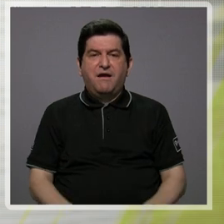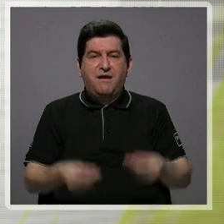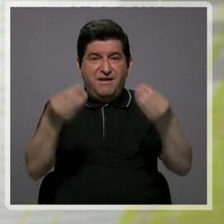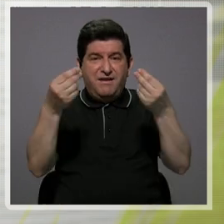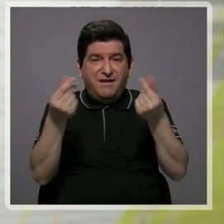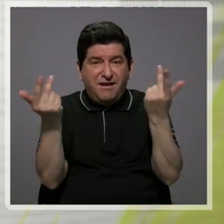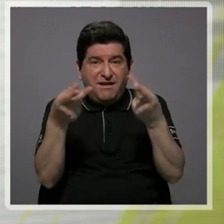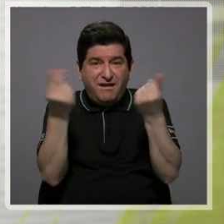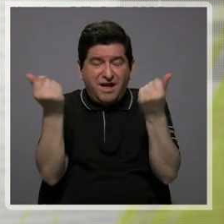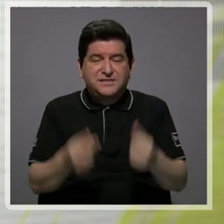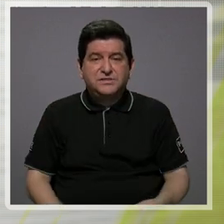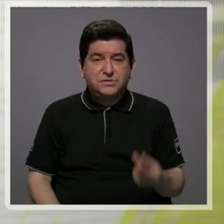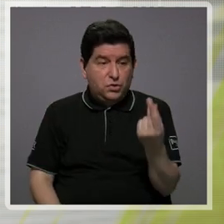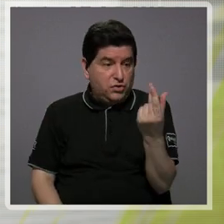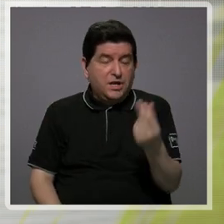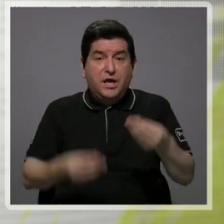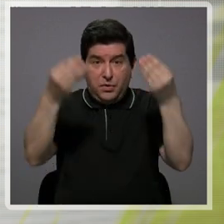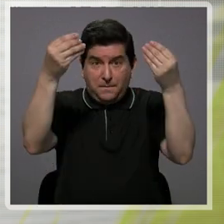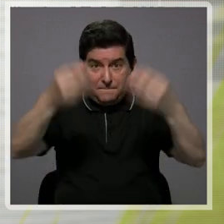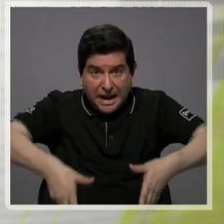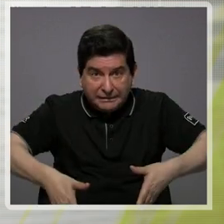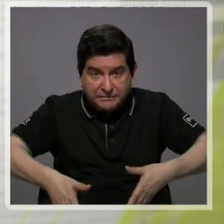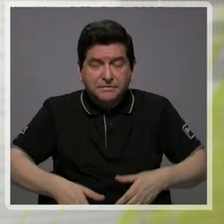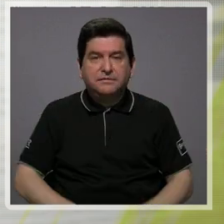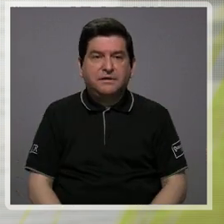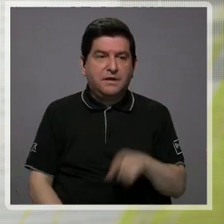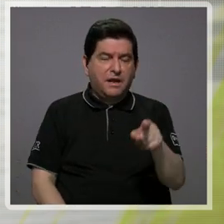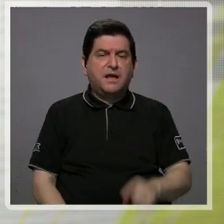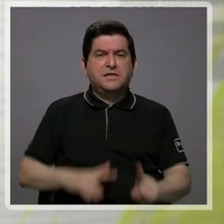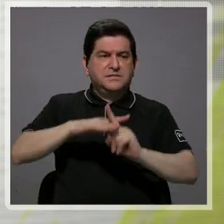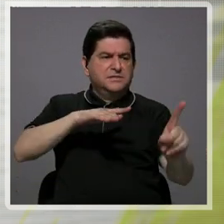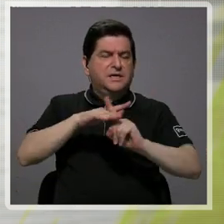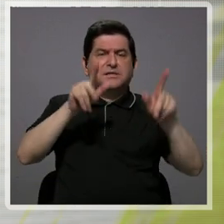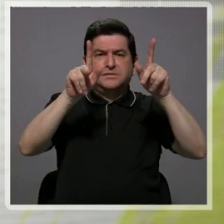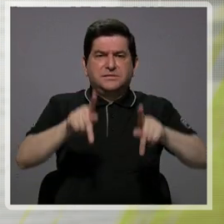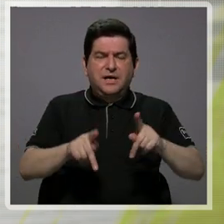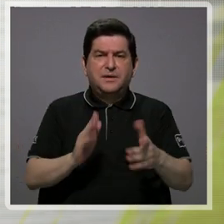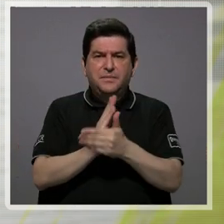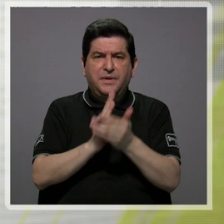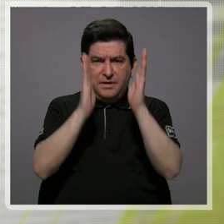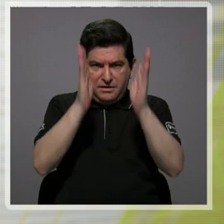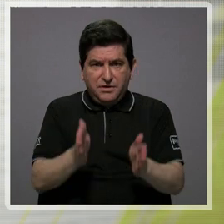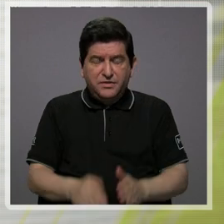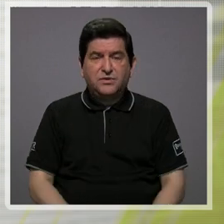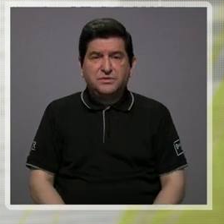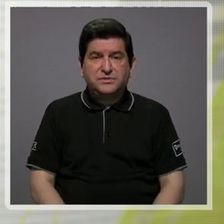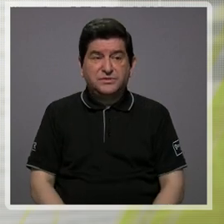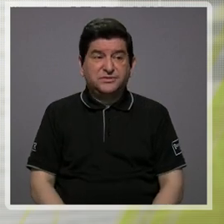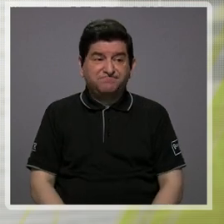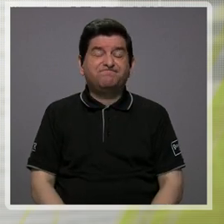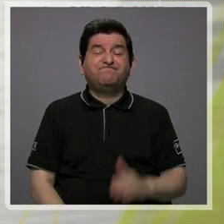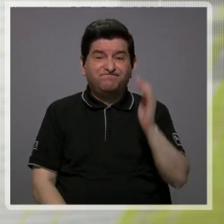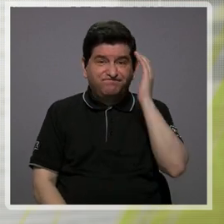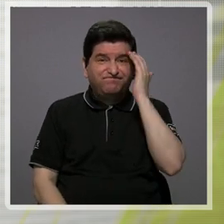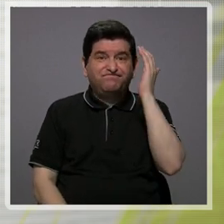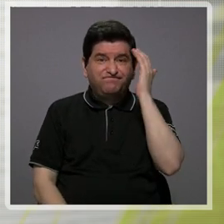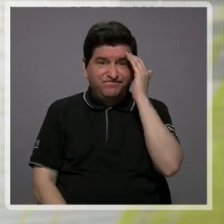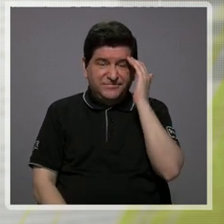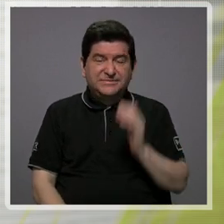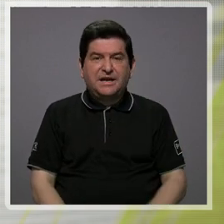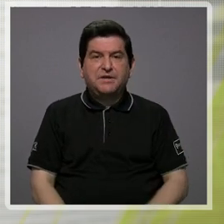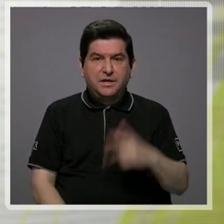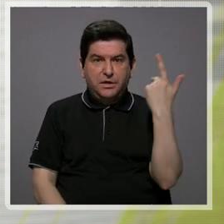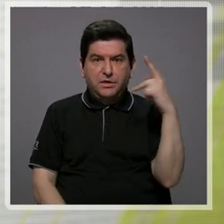dinero que se está desperdiciando, ¿verdad? Y que esa fuga de talento, pues nos conocen, ¿verdad? Y es un nivel de